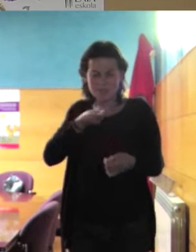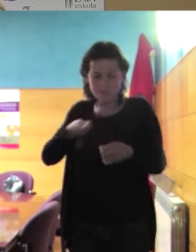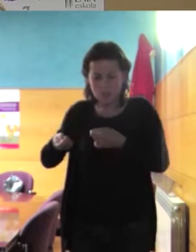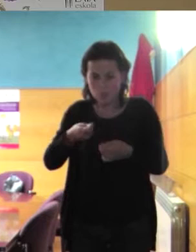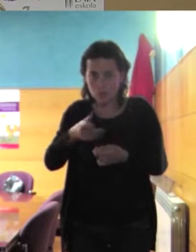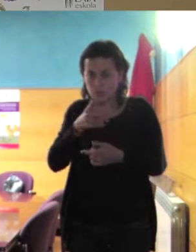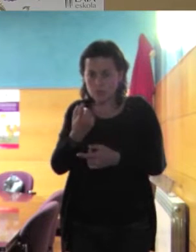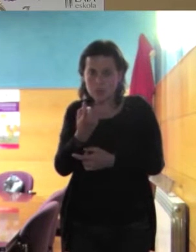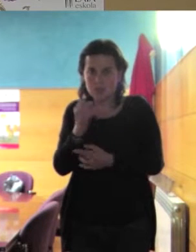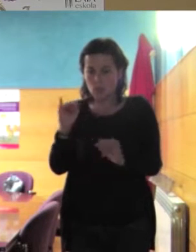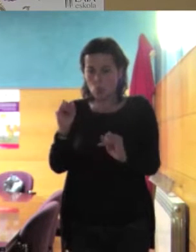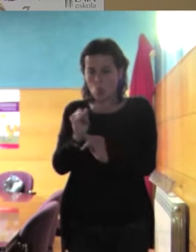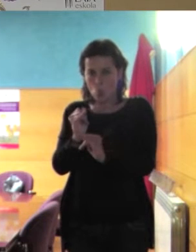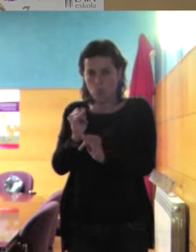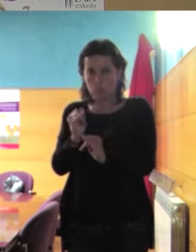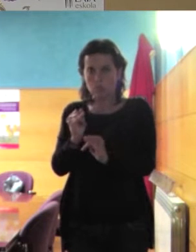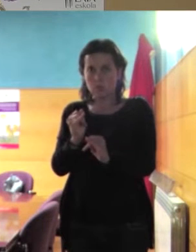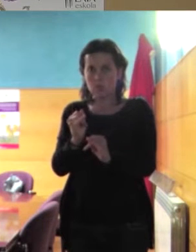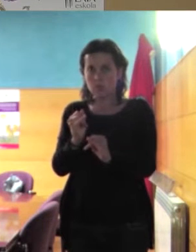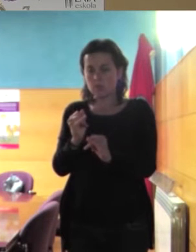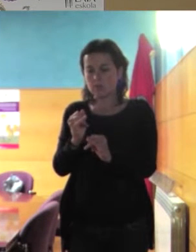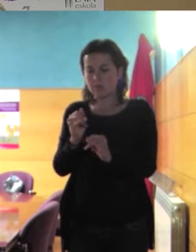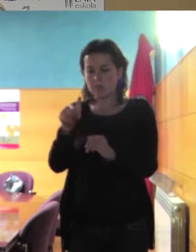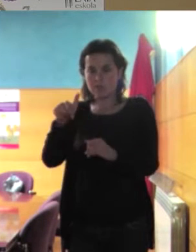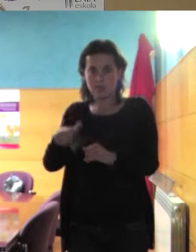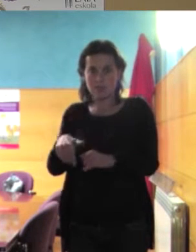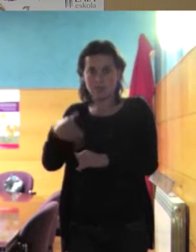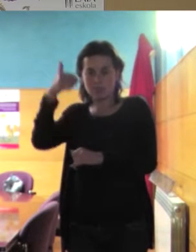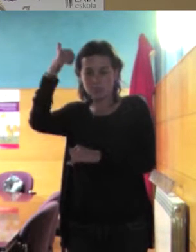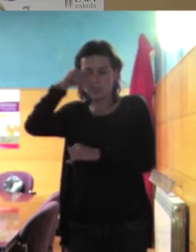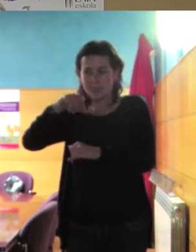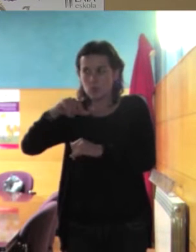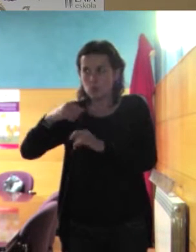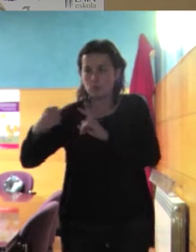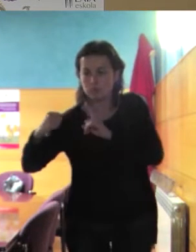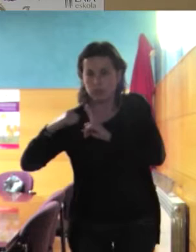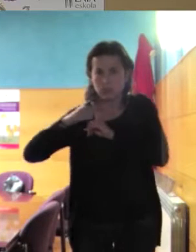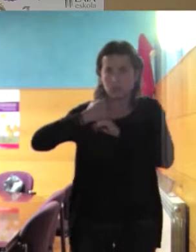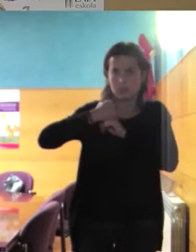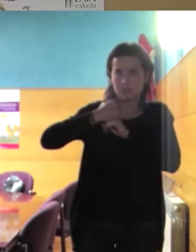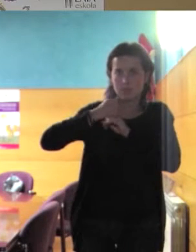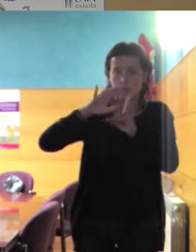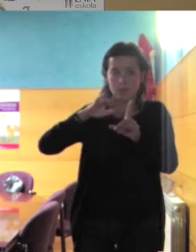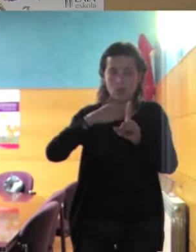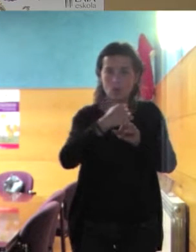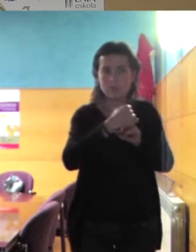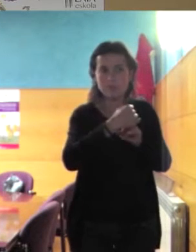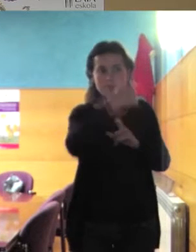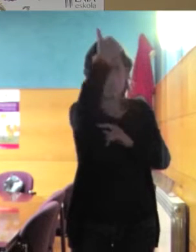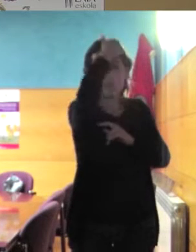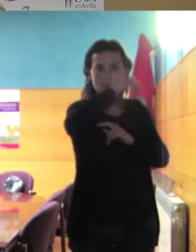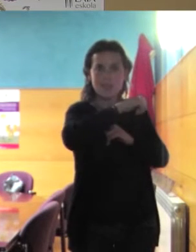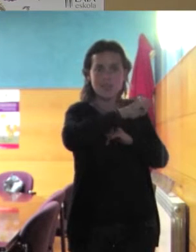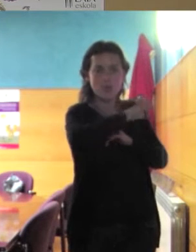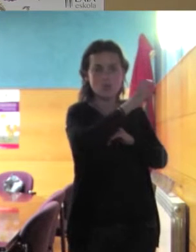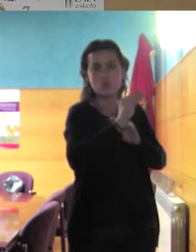bueno pues hay rasgos de este patriarcado que la aprietan pero también el otro patriarcado la está esperando y le dice a ti